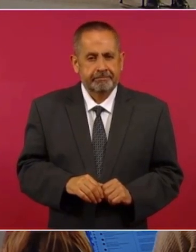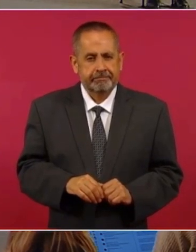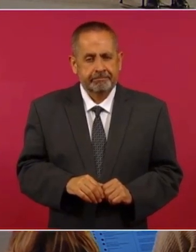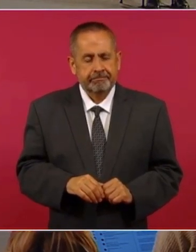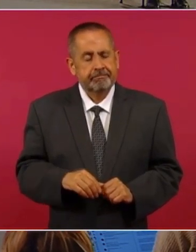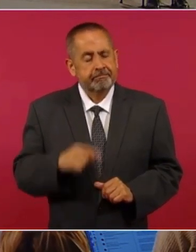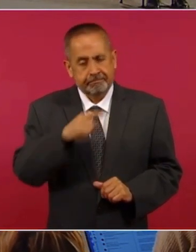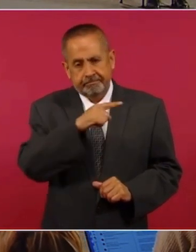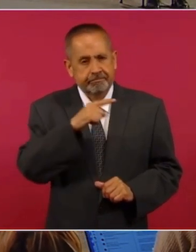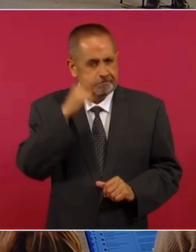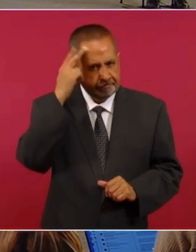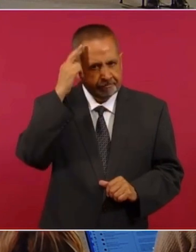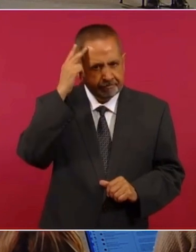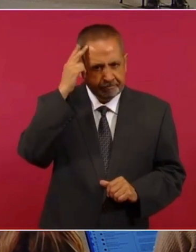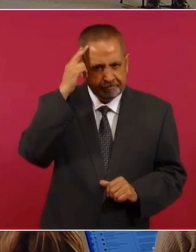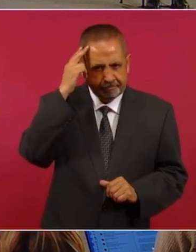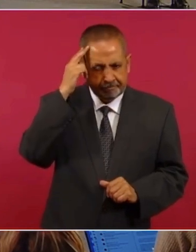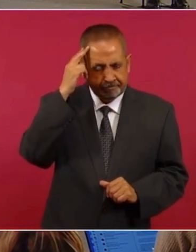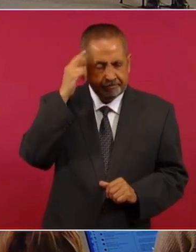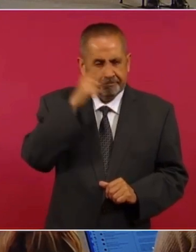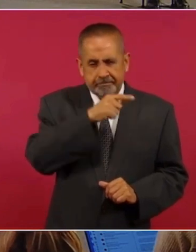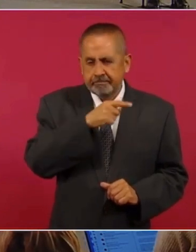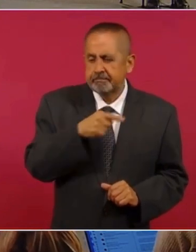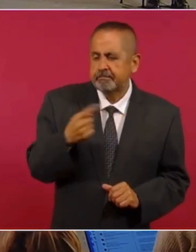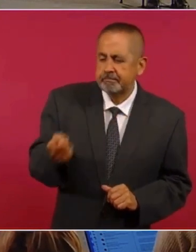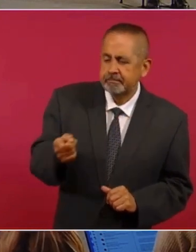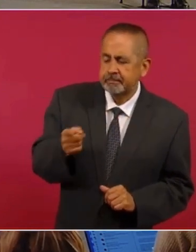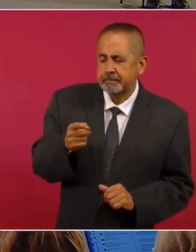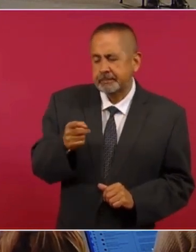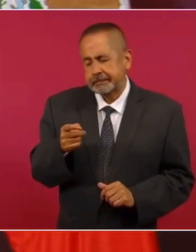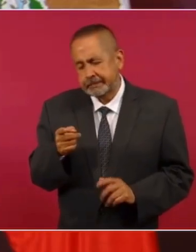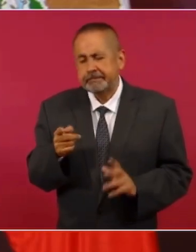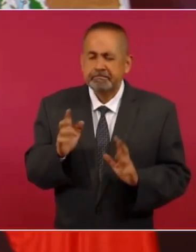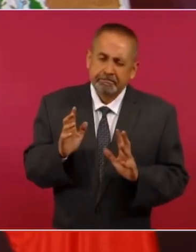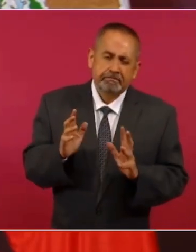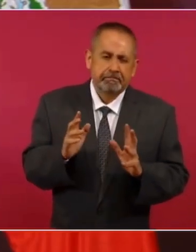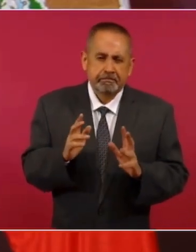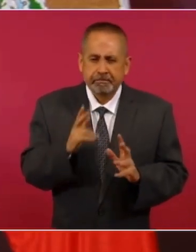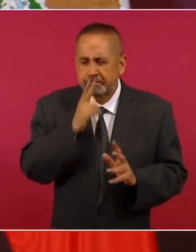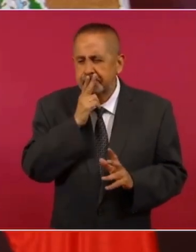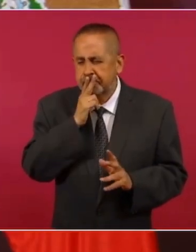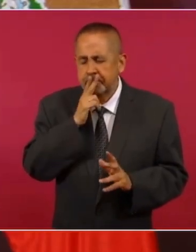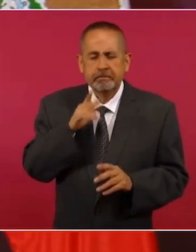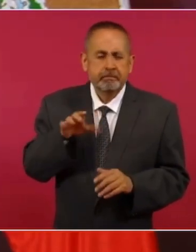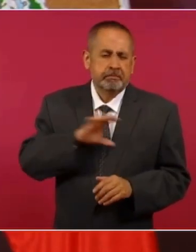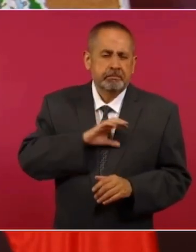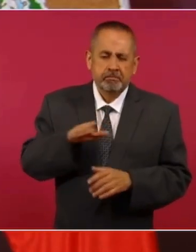especial, un afecto especial al ismo.